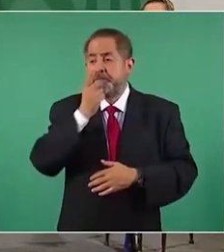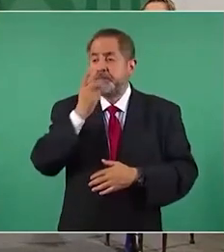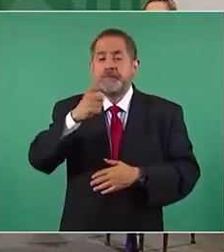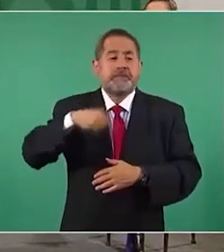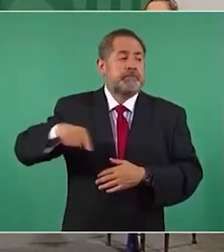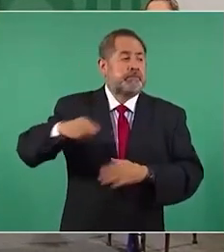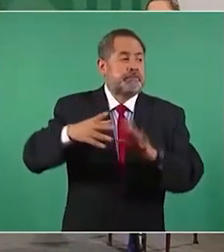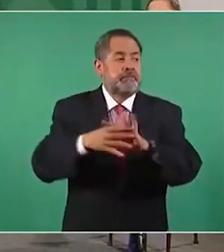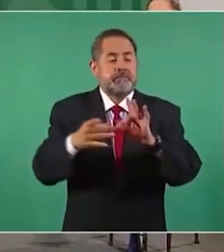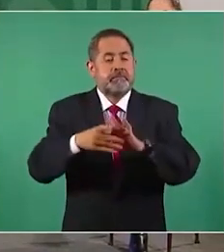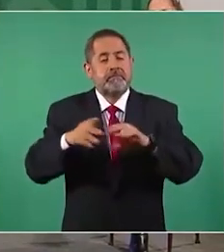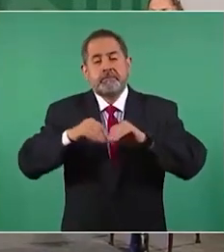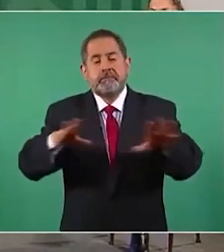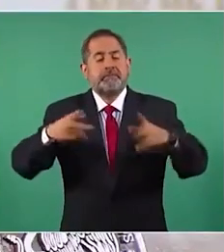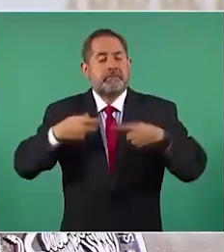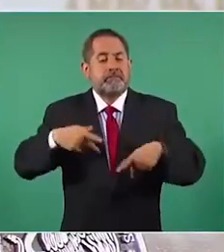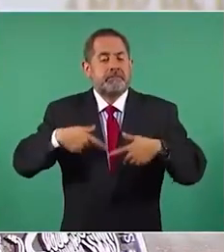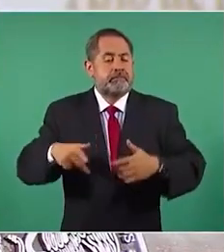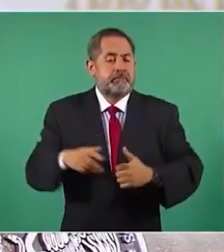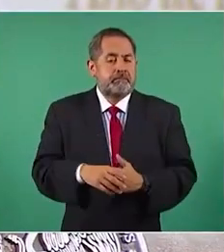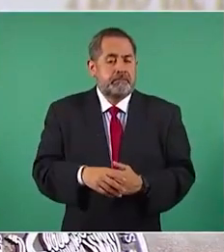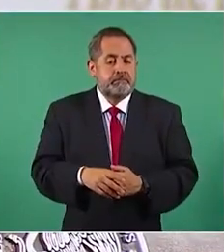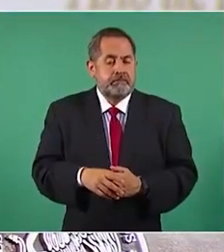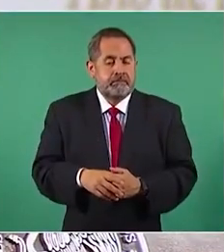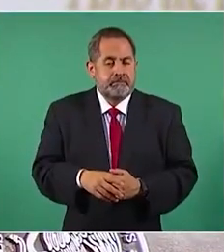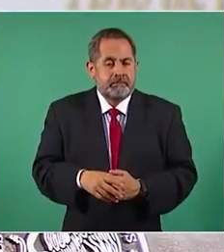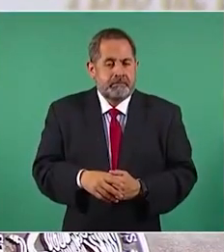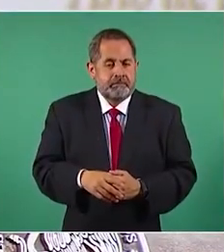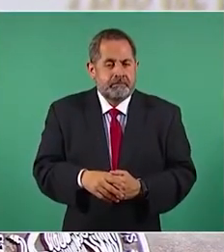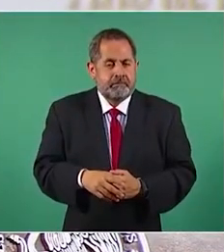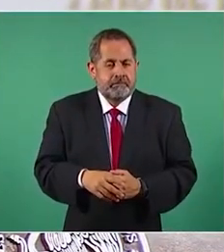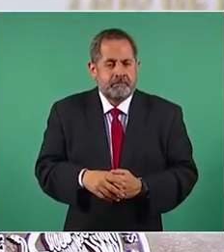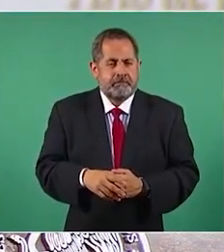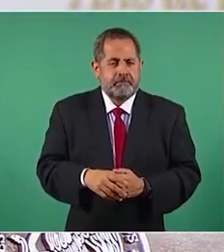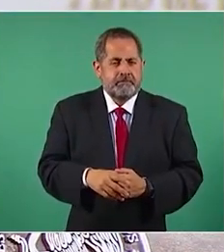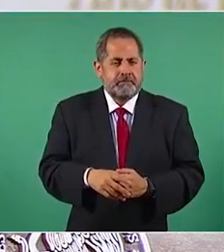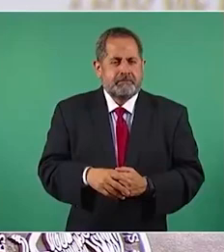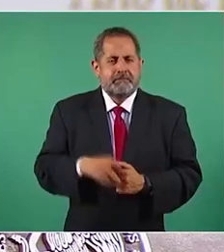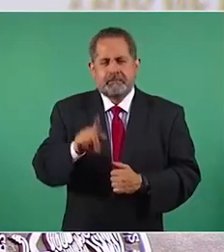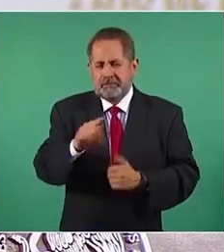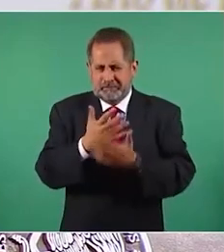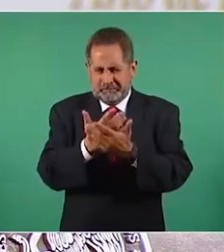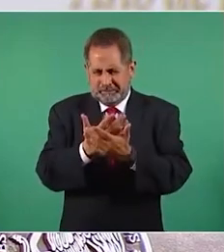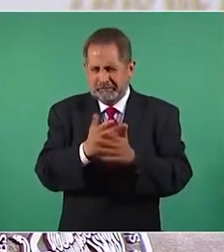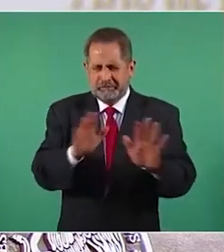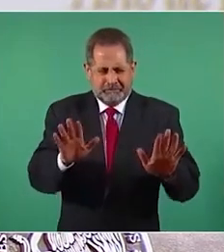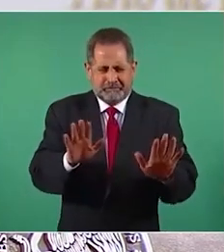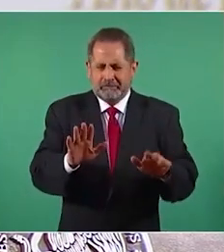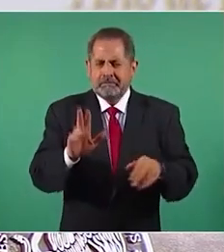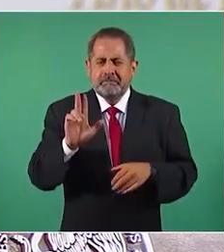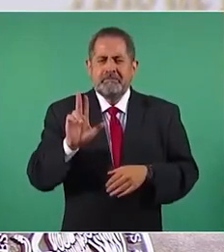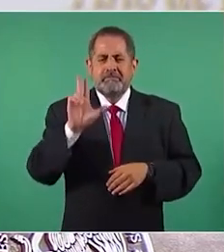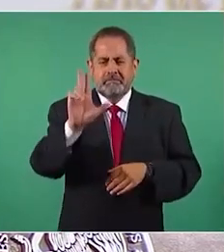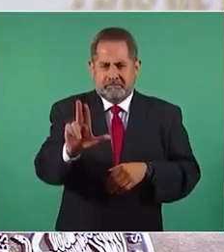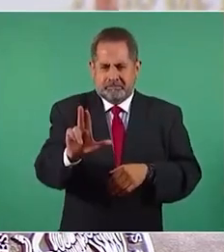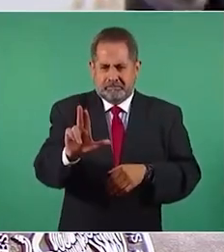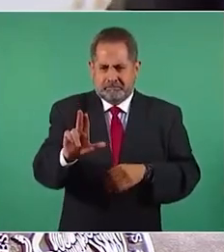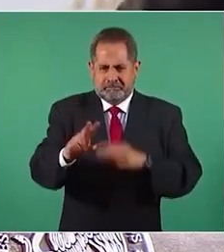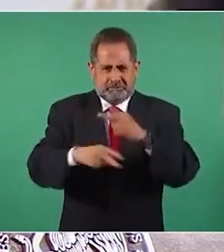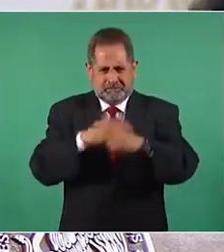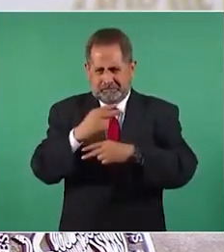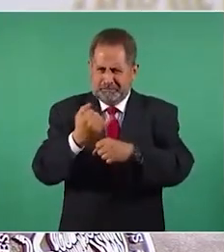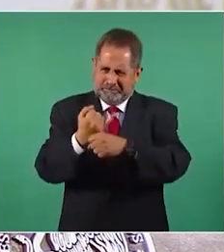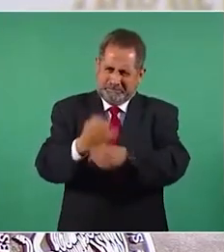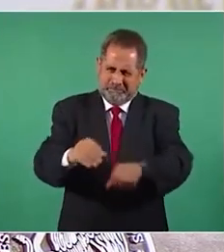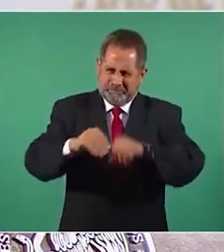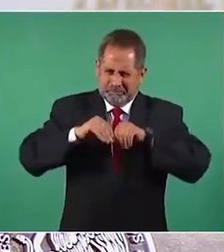que este nos espere el martes que demos toda